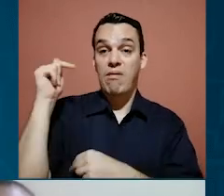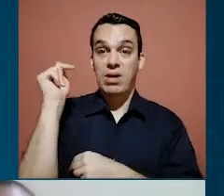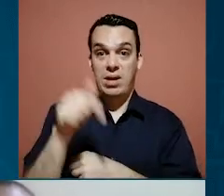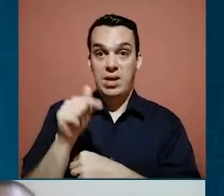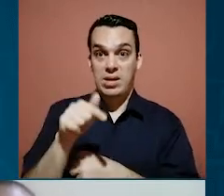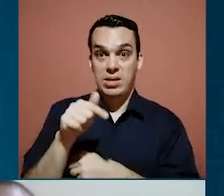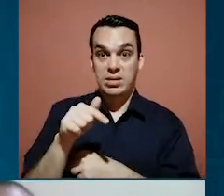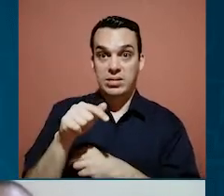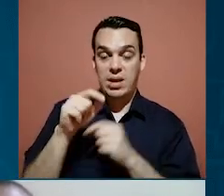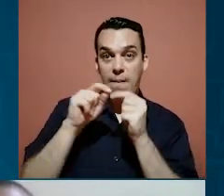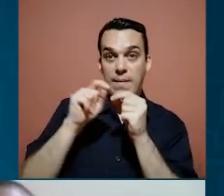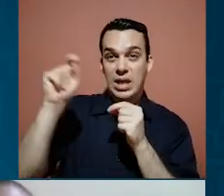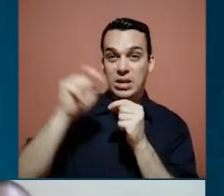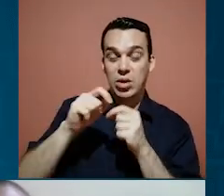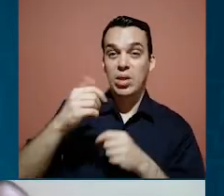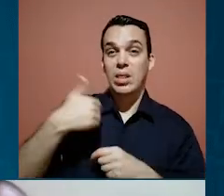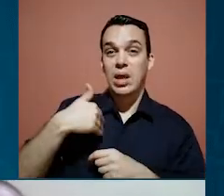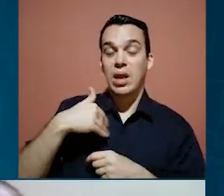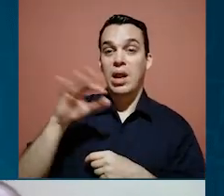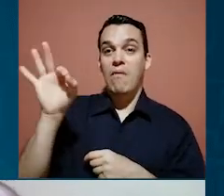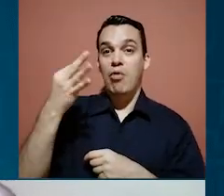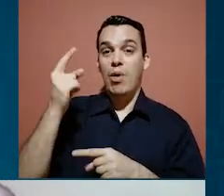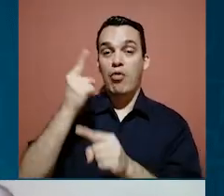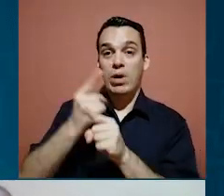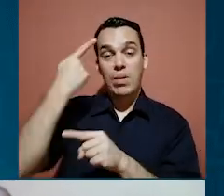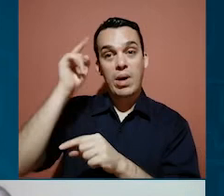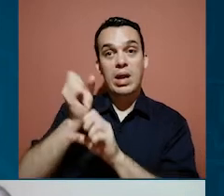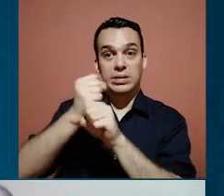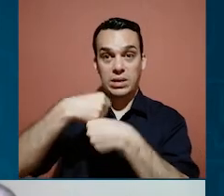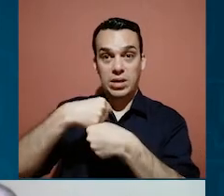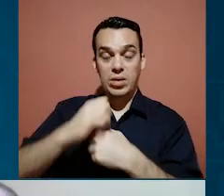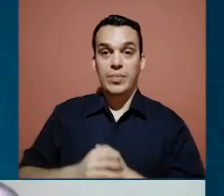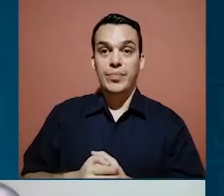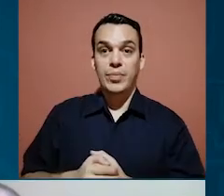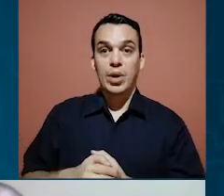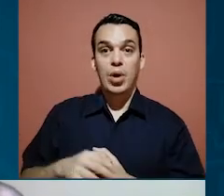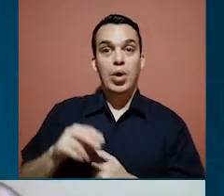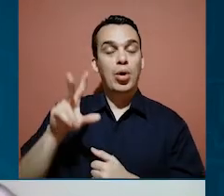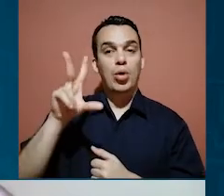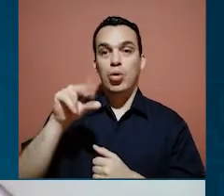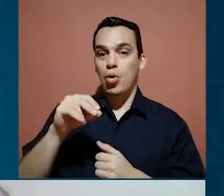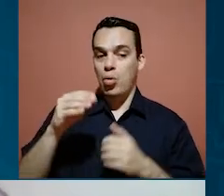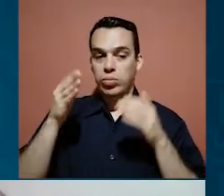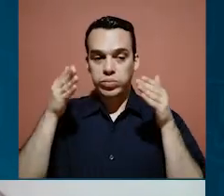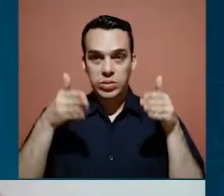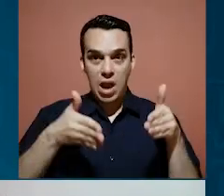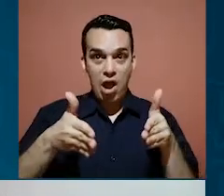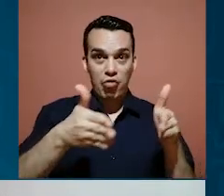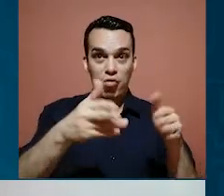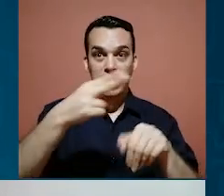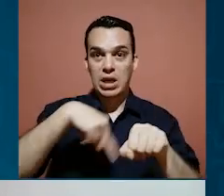correspondiente para realizar esta medición. Tiene la herramienta correspondiente para poderlo realizar. No atendemos las rutas